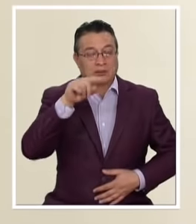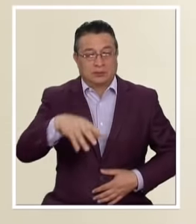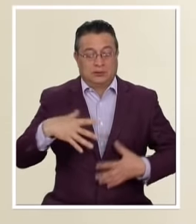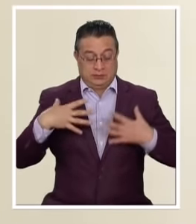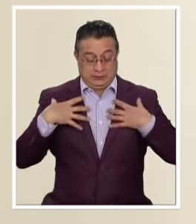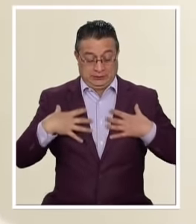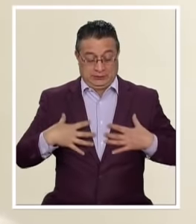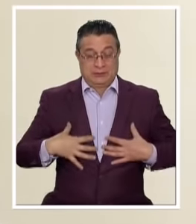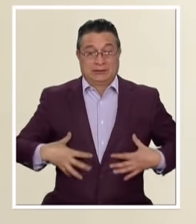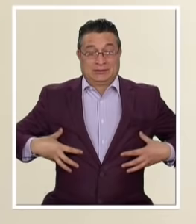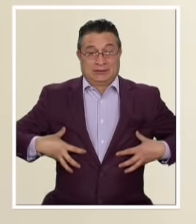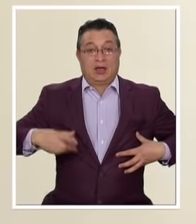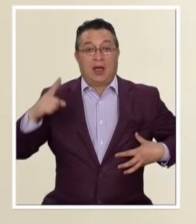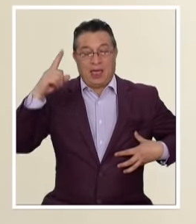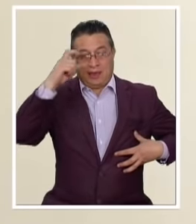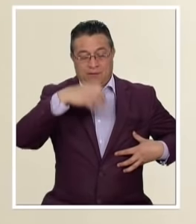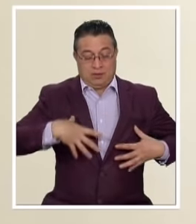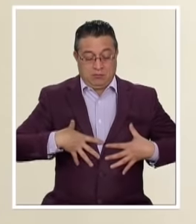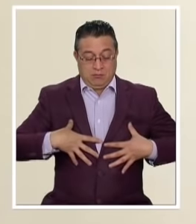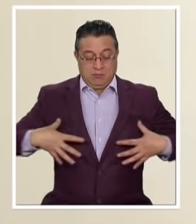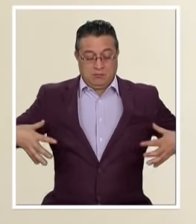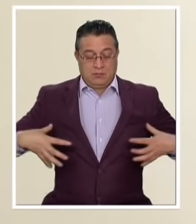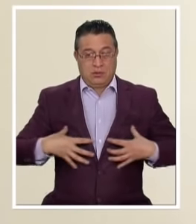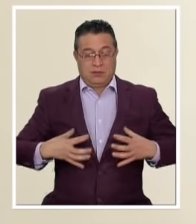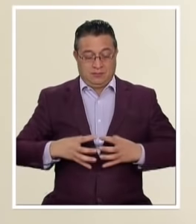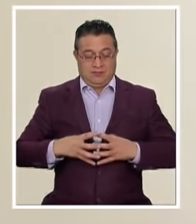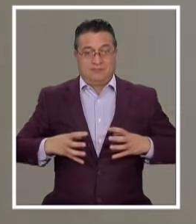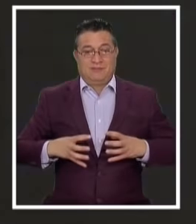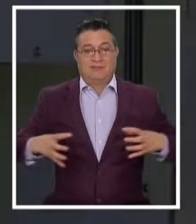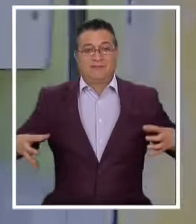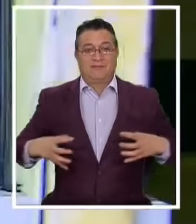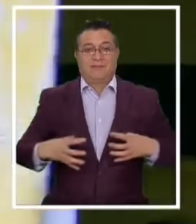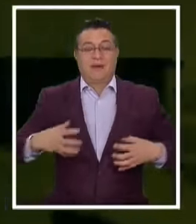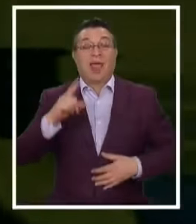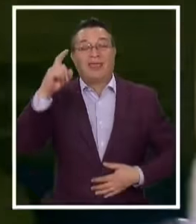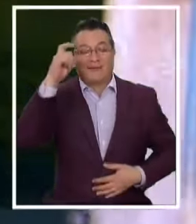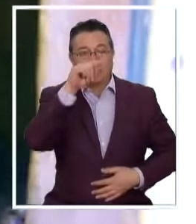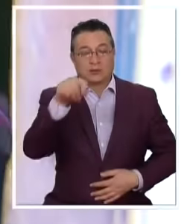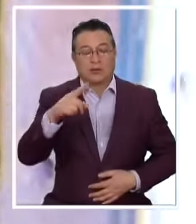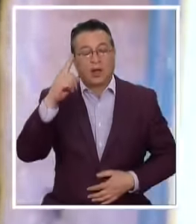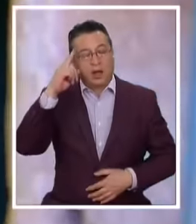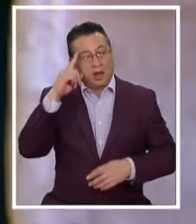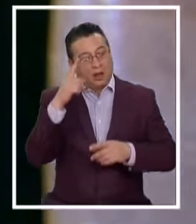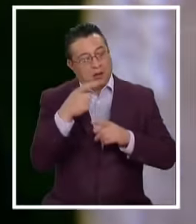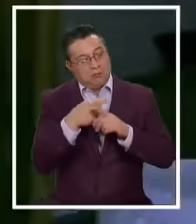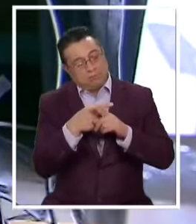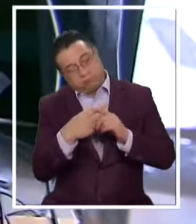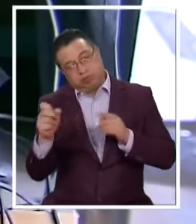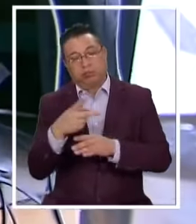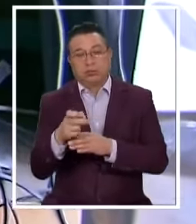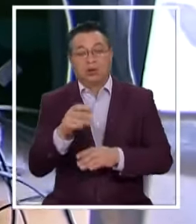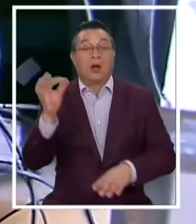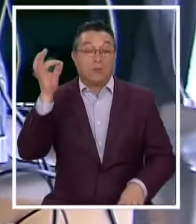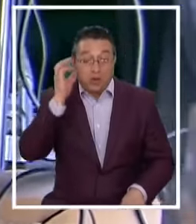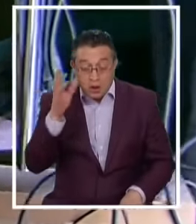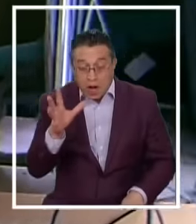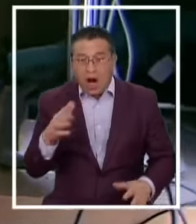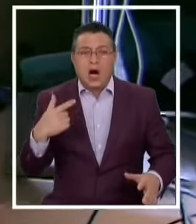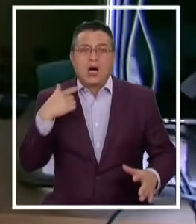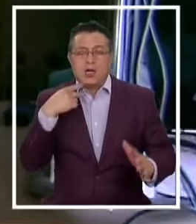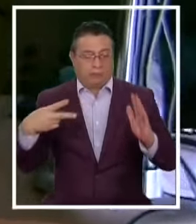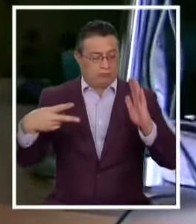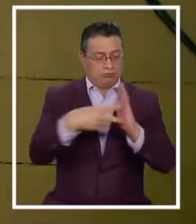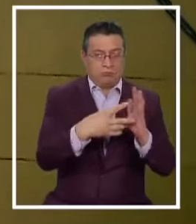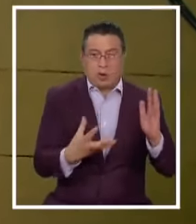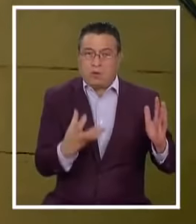diafragma Tenga dificultades Para expandirse Por el tamaño uterino Perdió la conciencia Y el equipo médico Decidió intubarla Pero